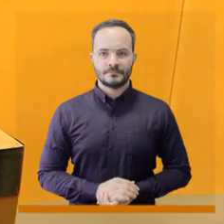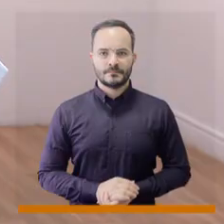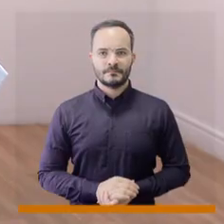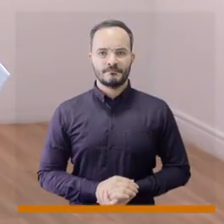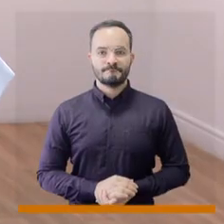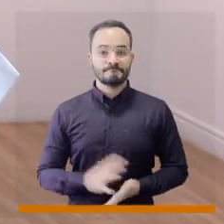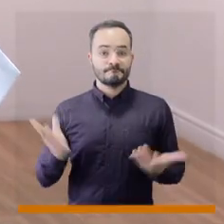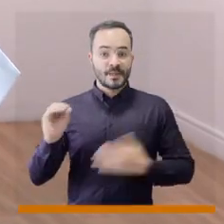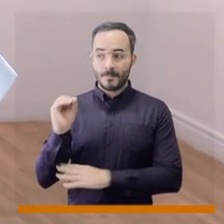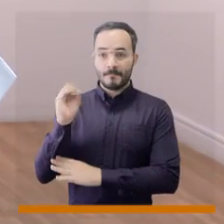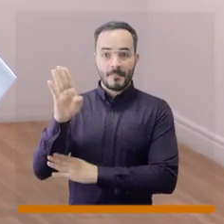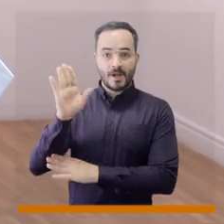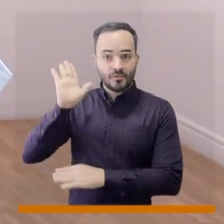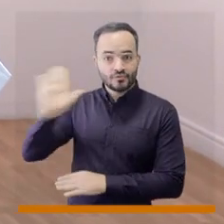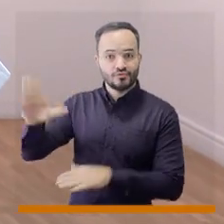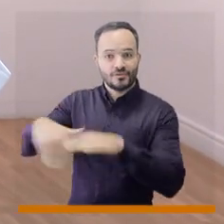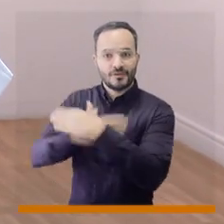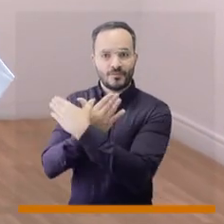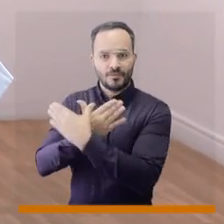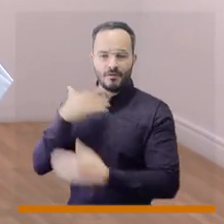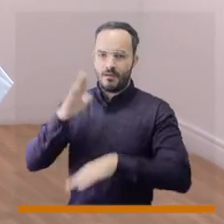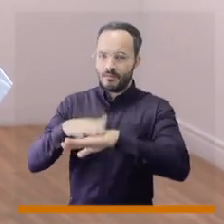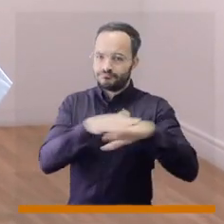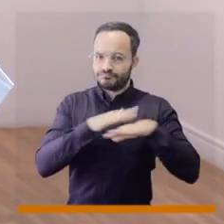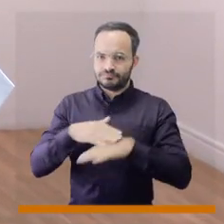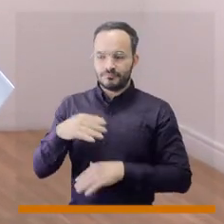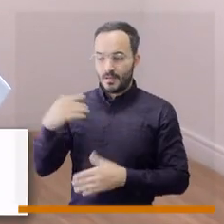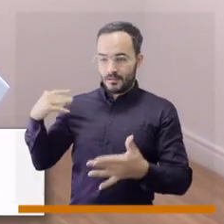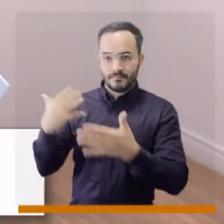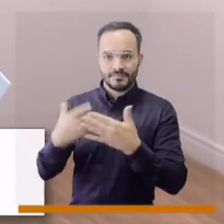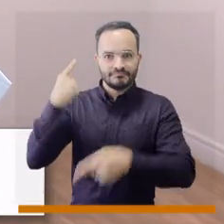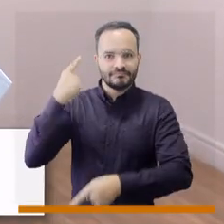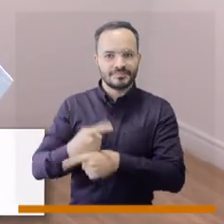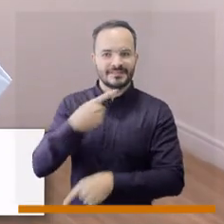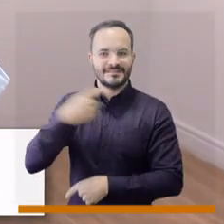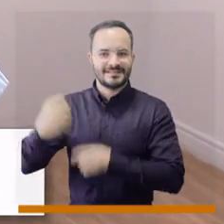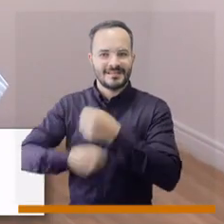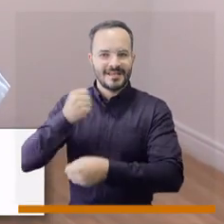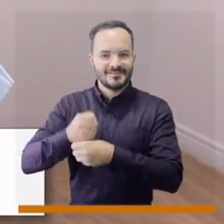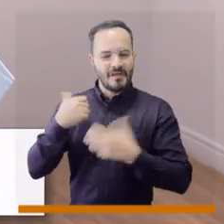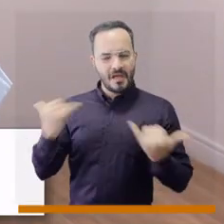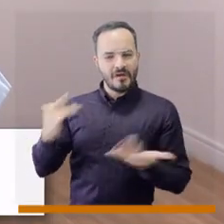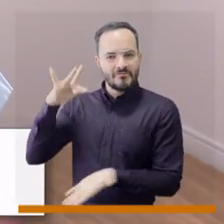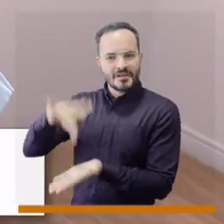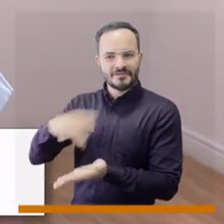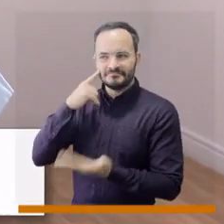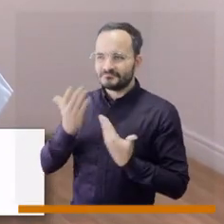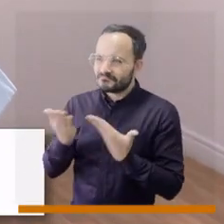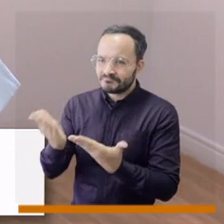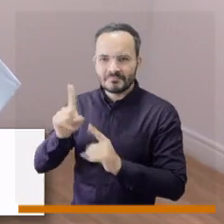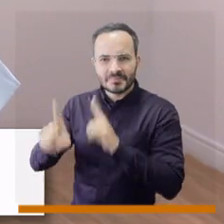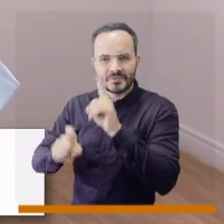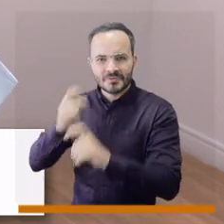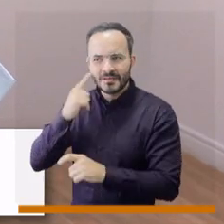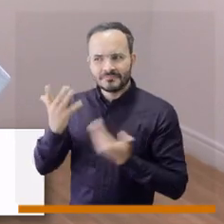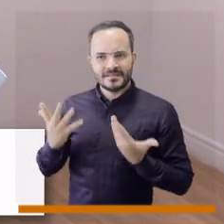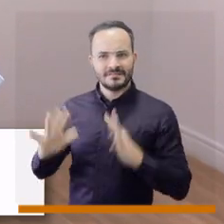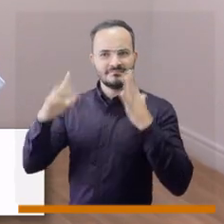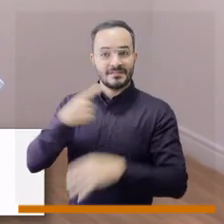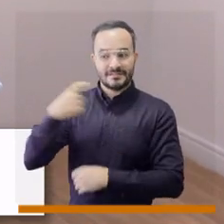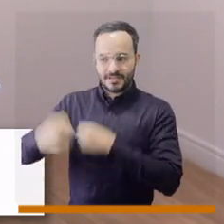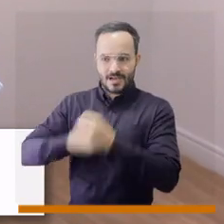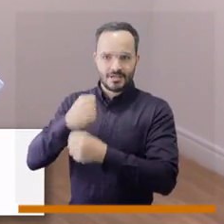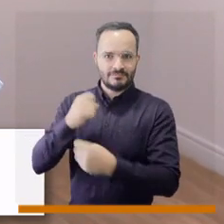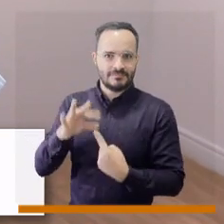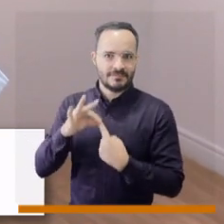El Banco de la República cumple 100 años y nos vinimos aquí a su sede en Medellín para saber cómo van a conmemorar este centenario